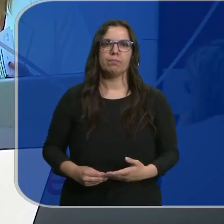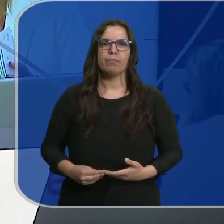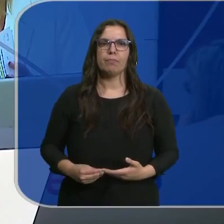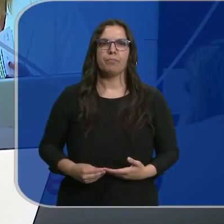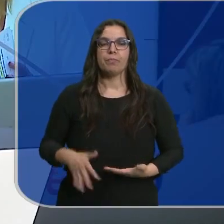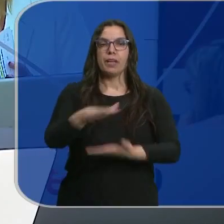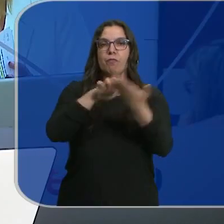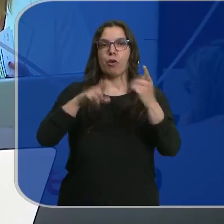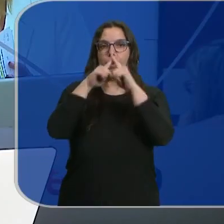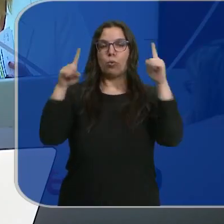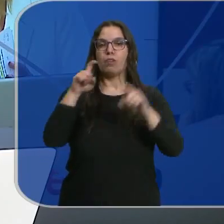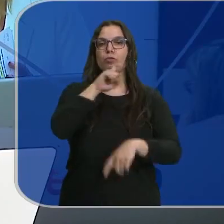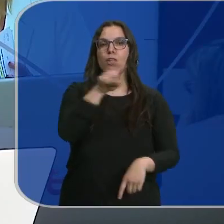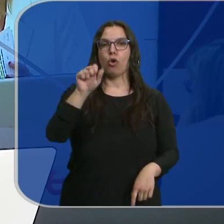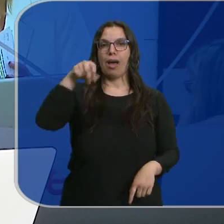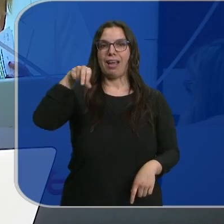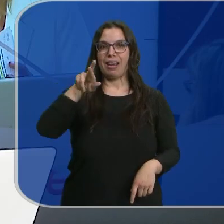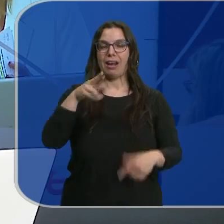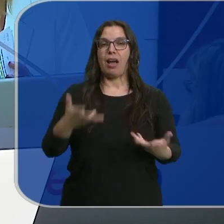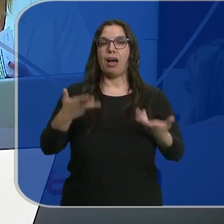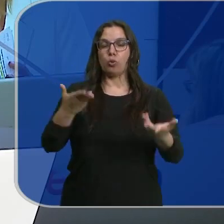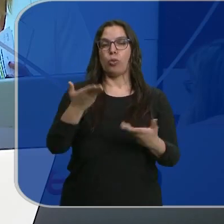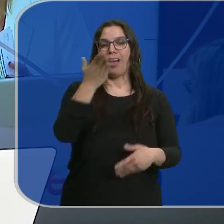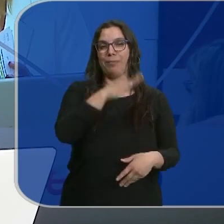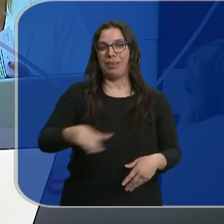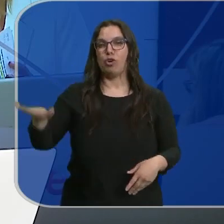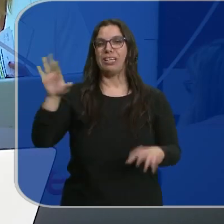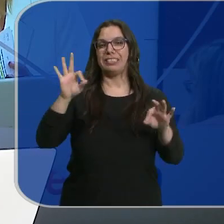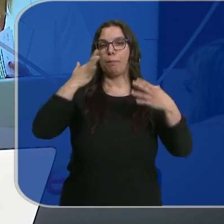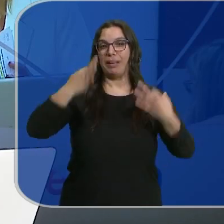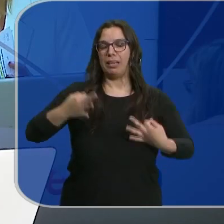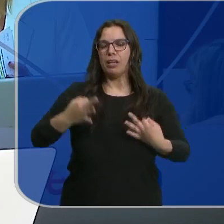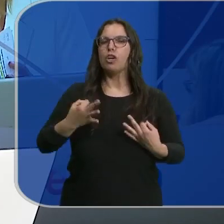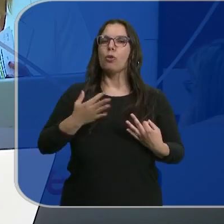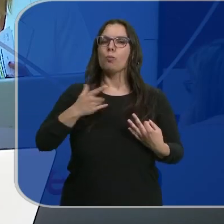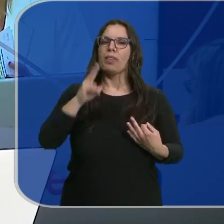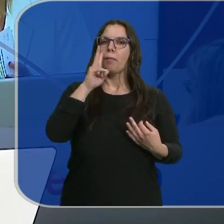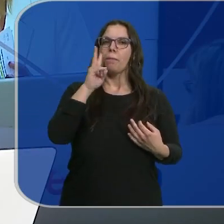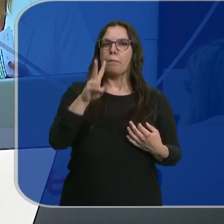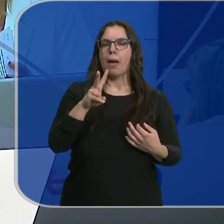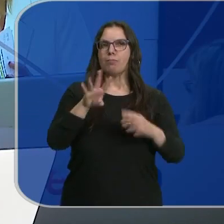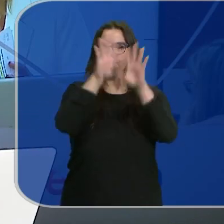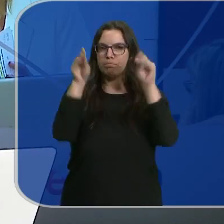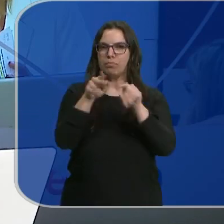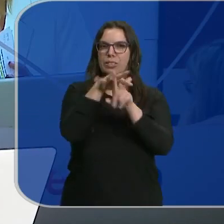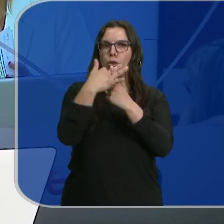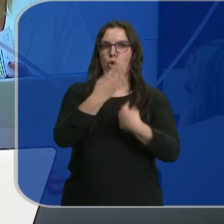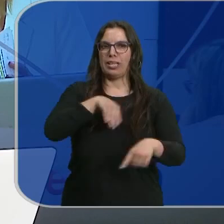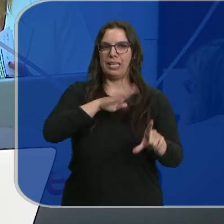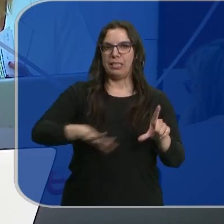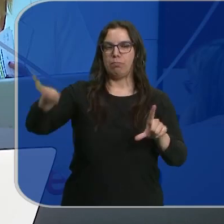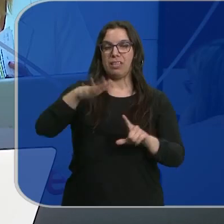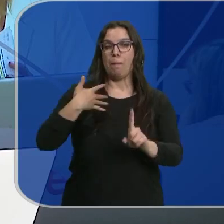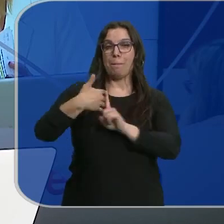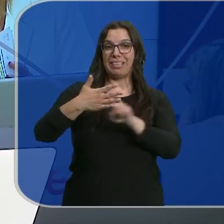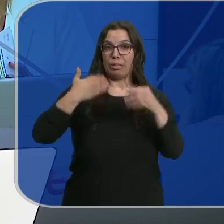El informe anual de la Fundación ANAR que ayuda a menores en riesgo nos permite hacer una radiografía de su situación en nuestro país. El